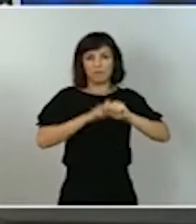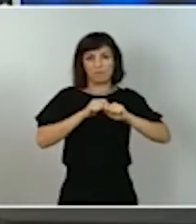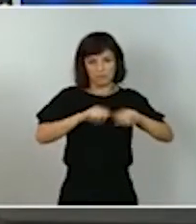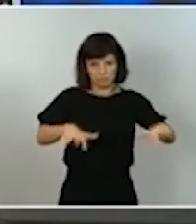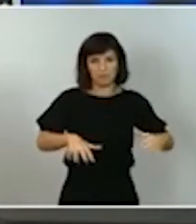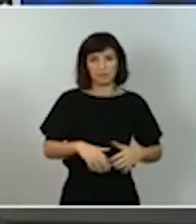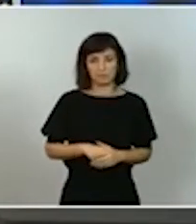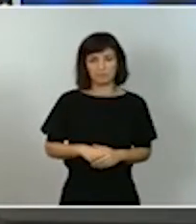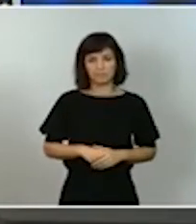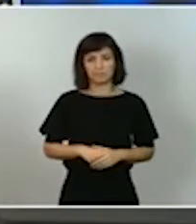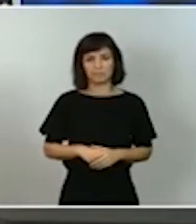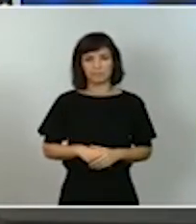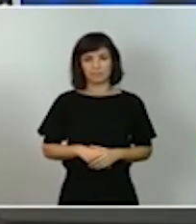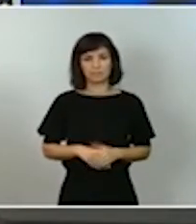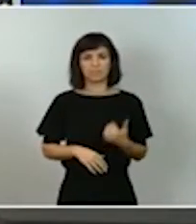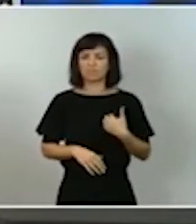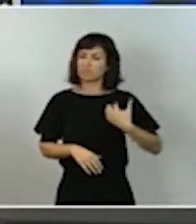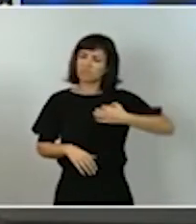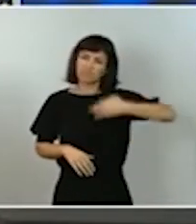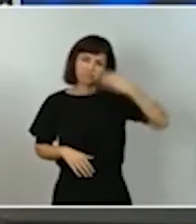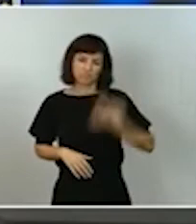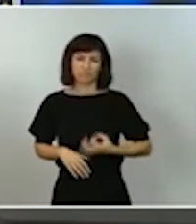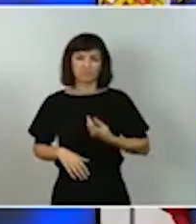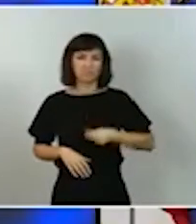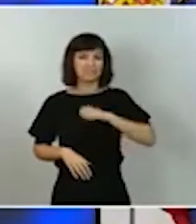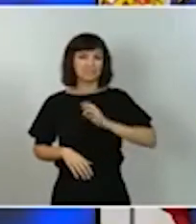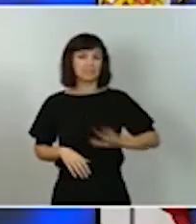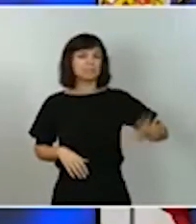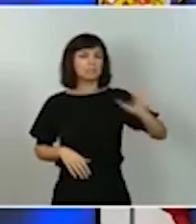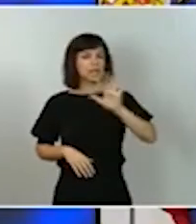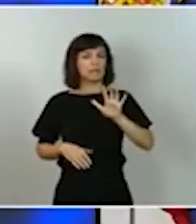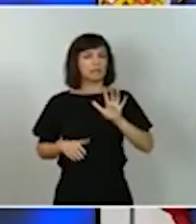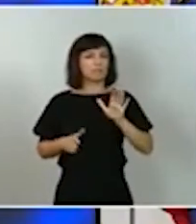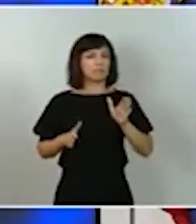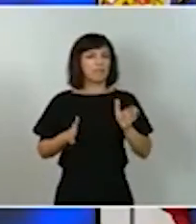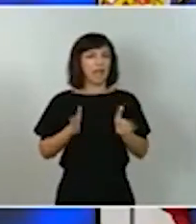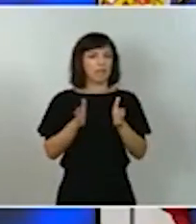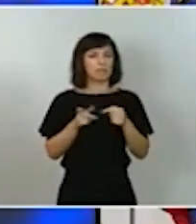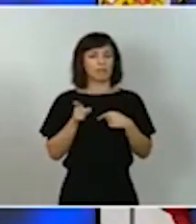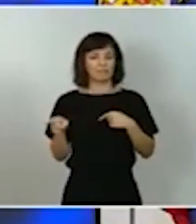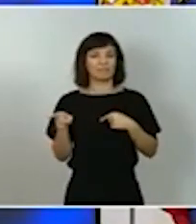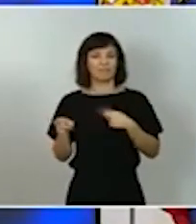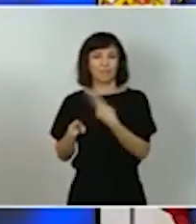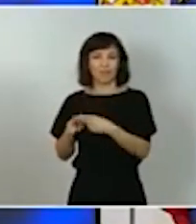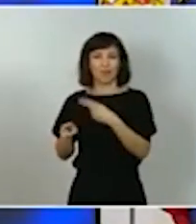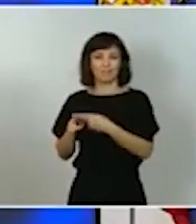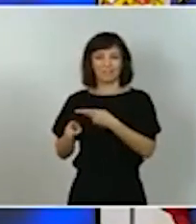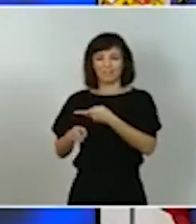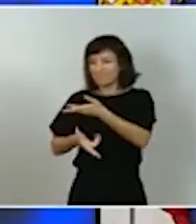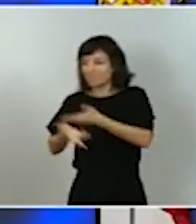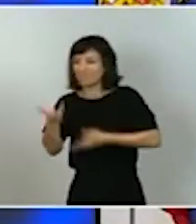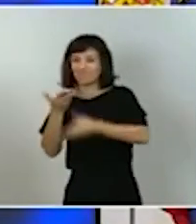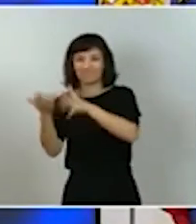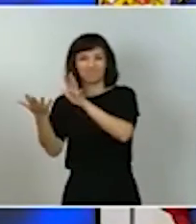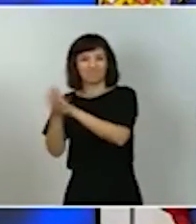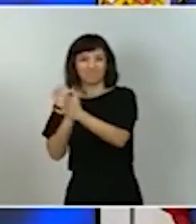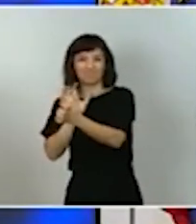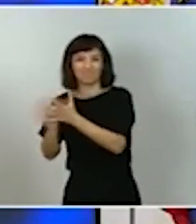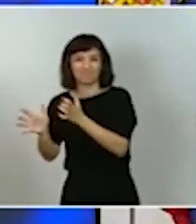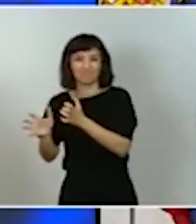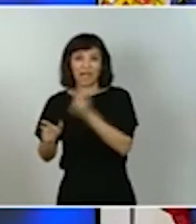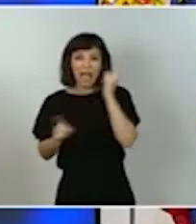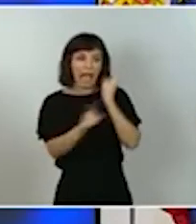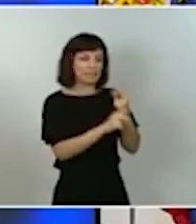estoy convencido de que España va a tomar el camino de la política el camino del acuerdo y que va a abandonar el camino de la antipolítica